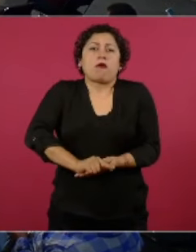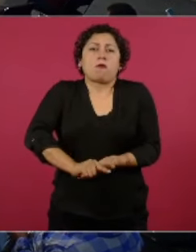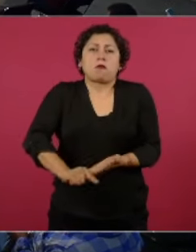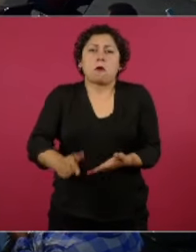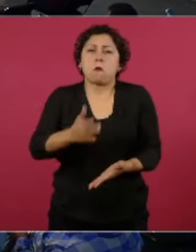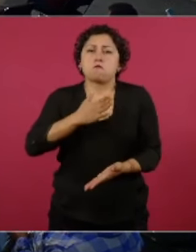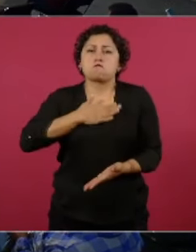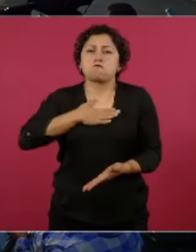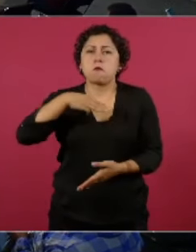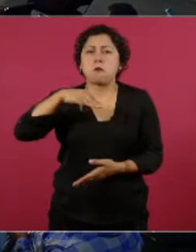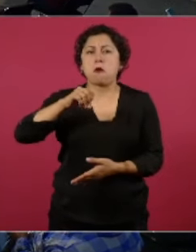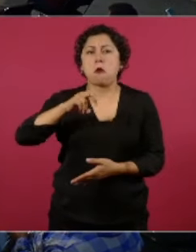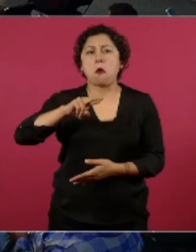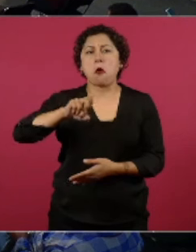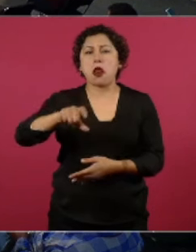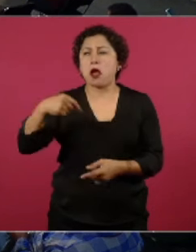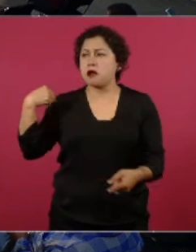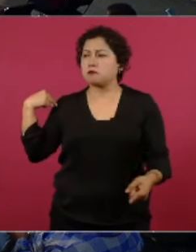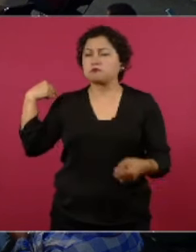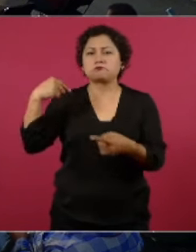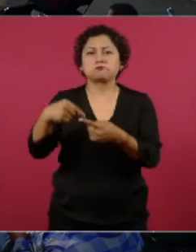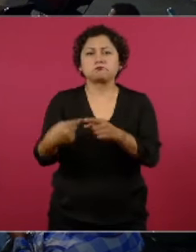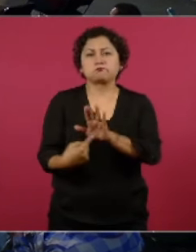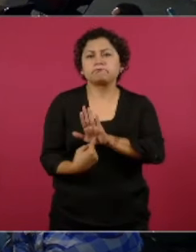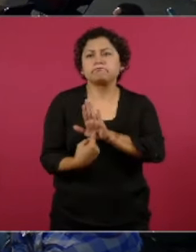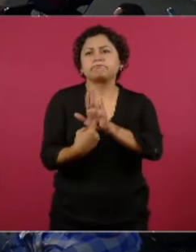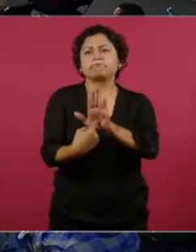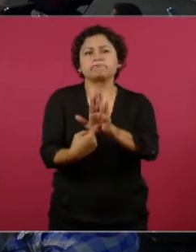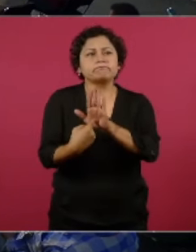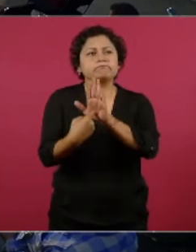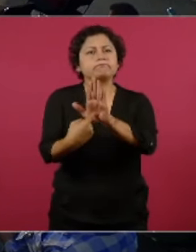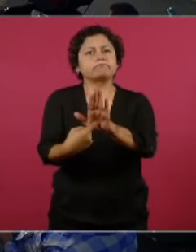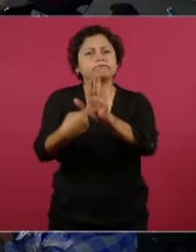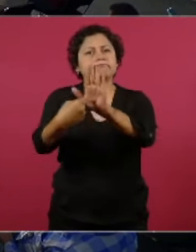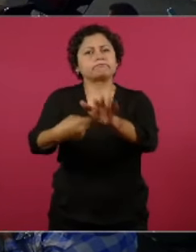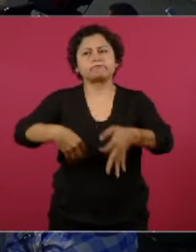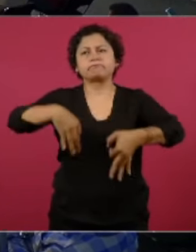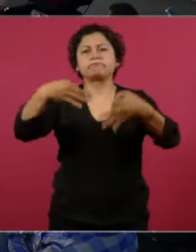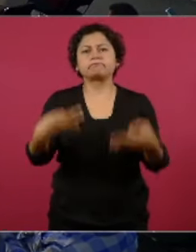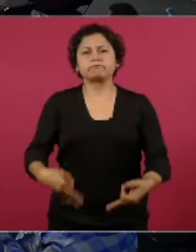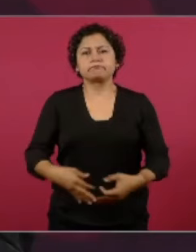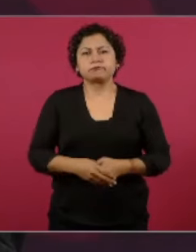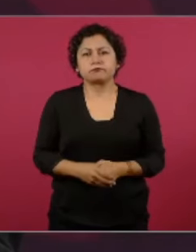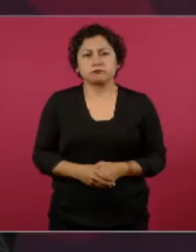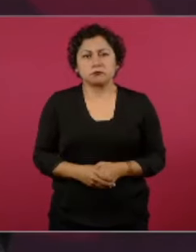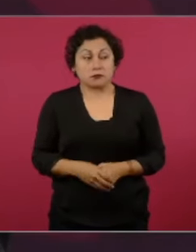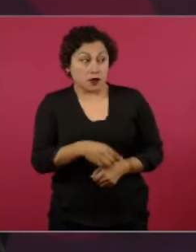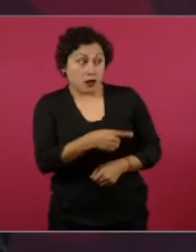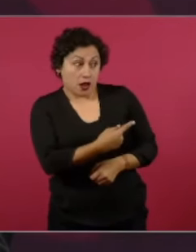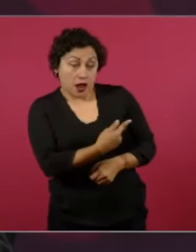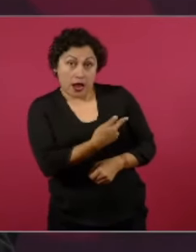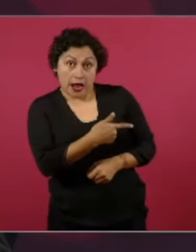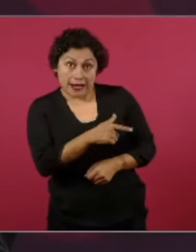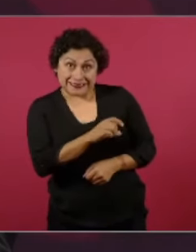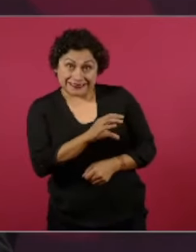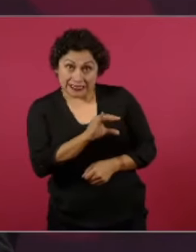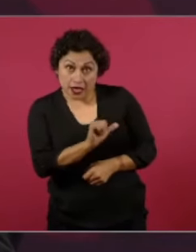que hable con Anabel si